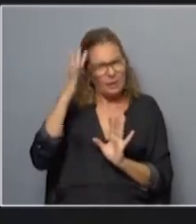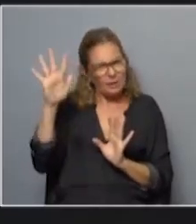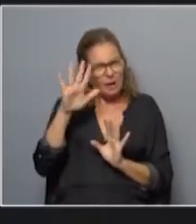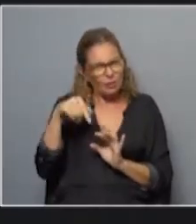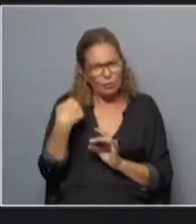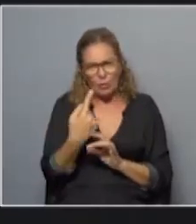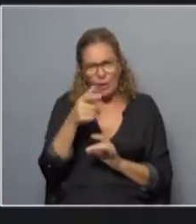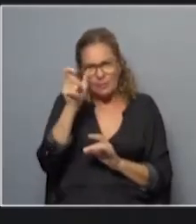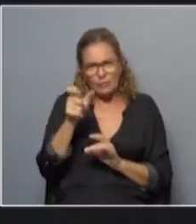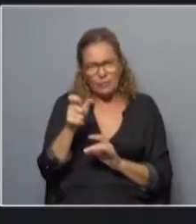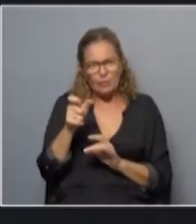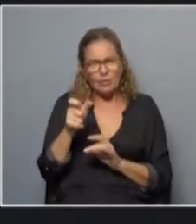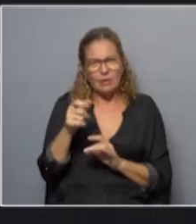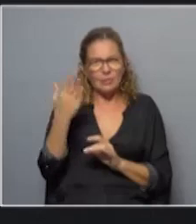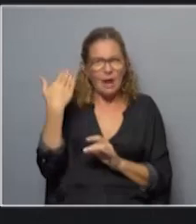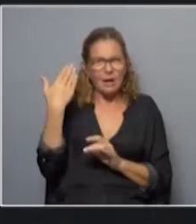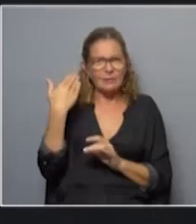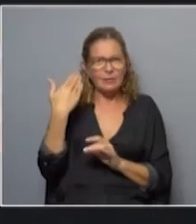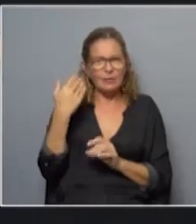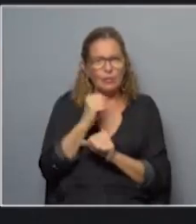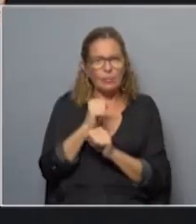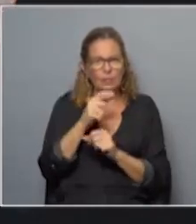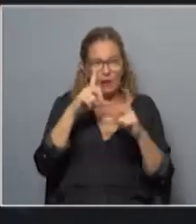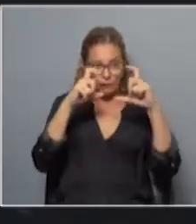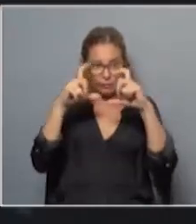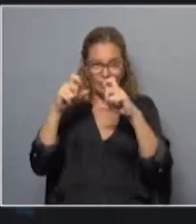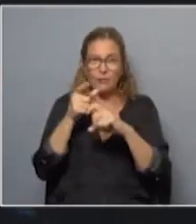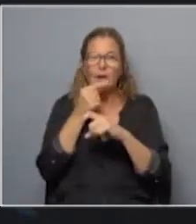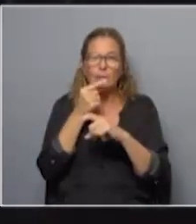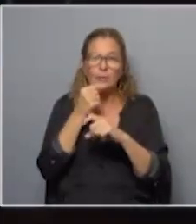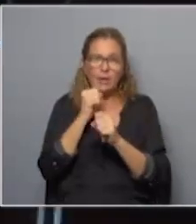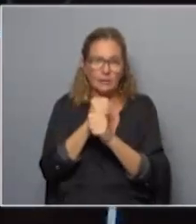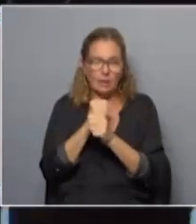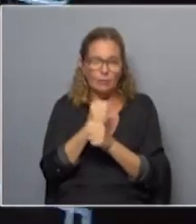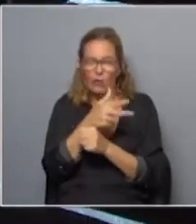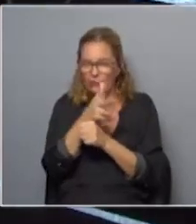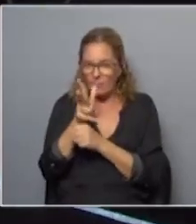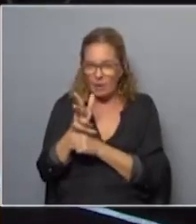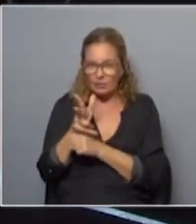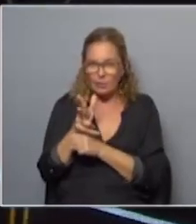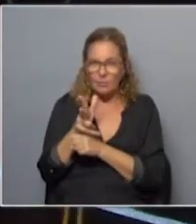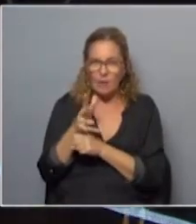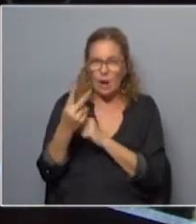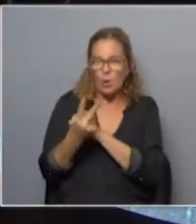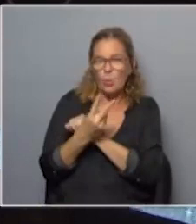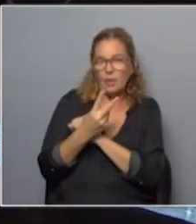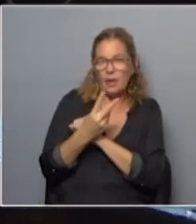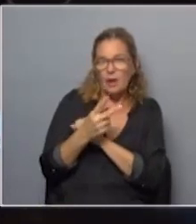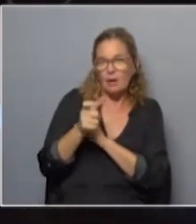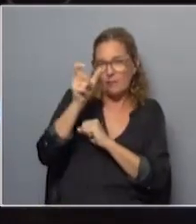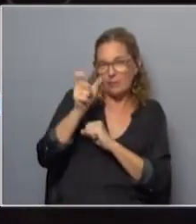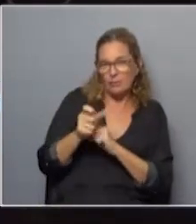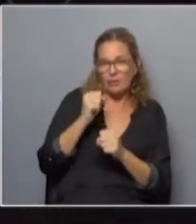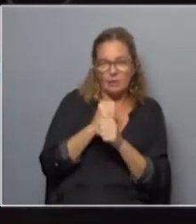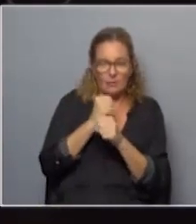aquello de que viene de hace un tiempo de que no se podía fotografiar a policías en acción o filmarlos para preservar también la identidad de ellos